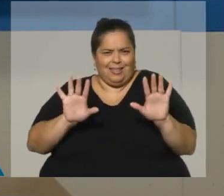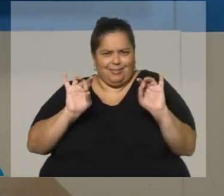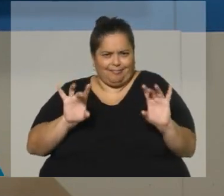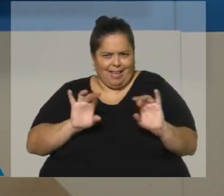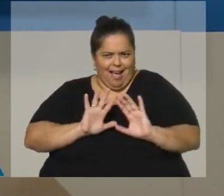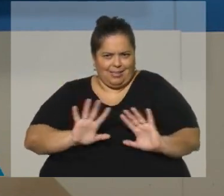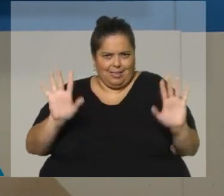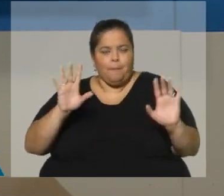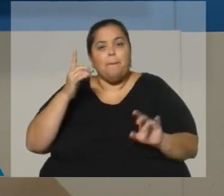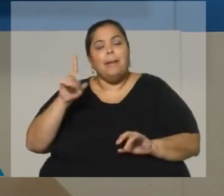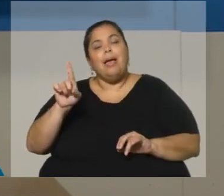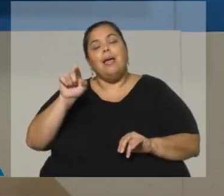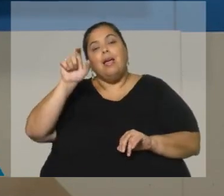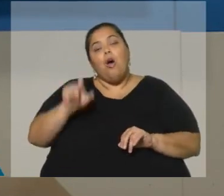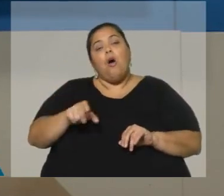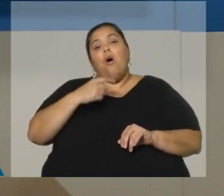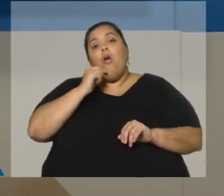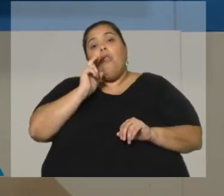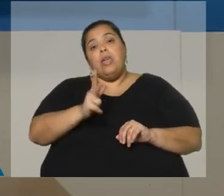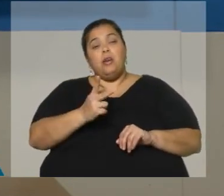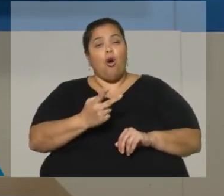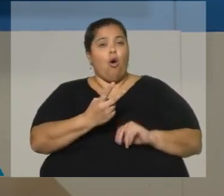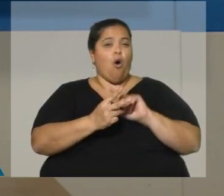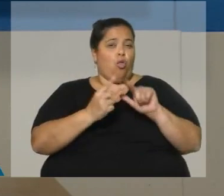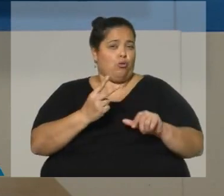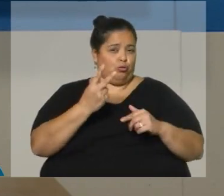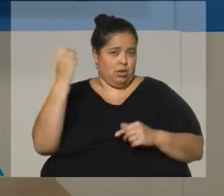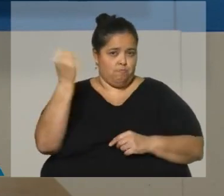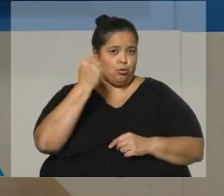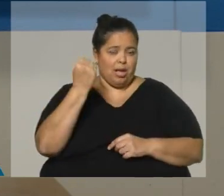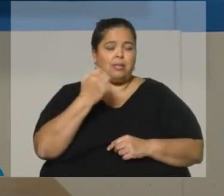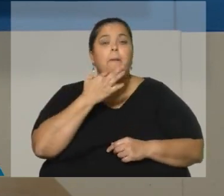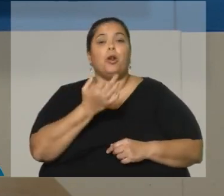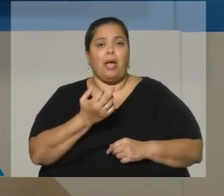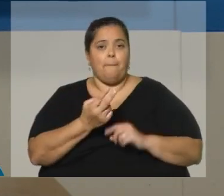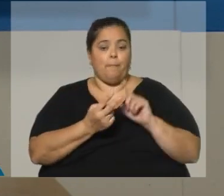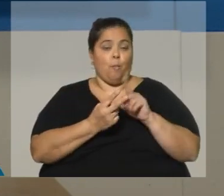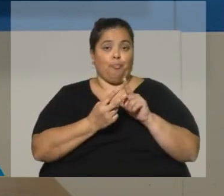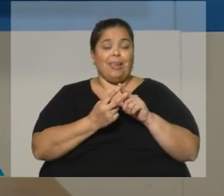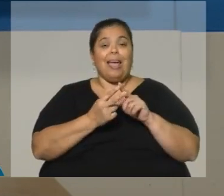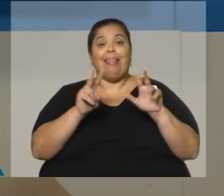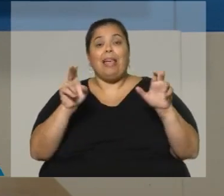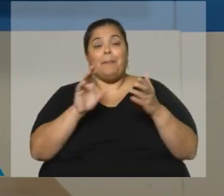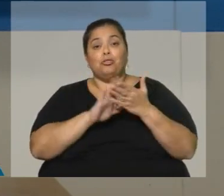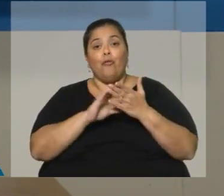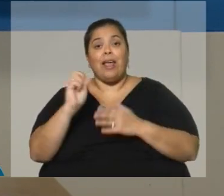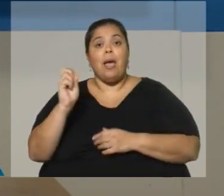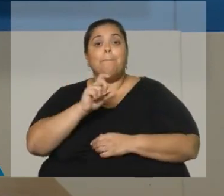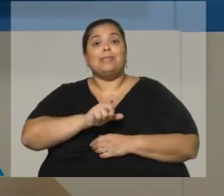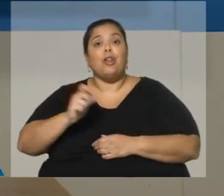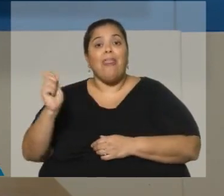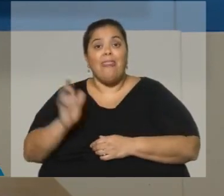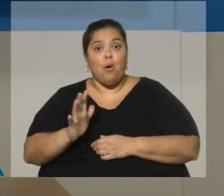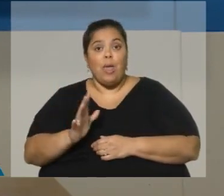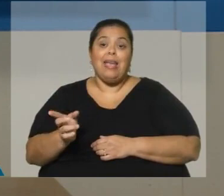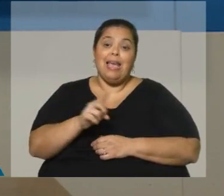colocó allí un par de temas importantes como una condición, uno el tema de los deudores, el otro tiene que ver con la seguridad pública,